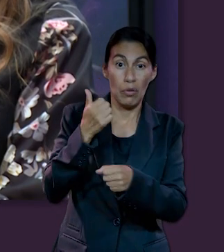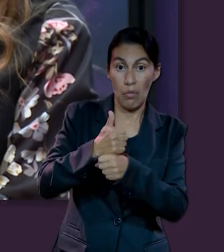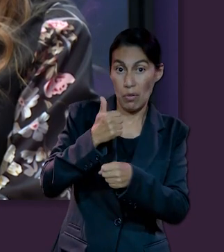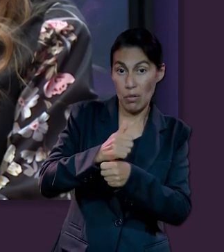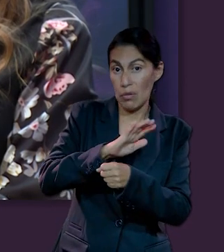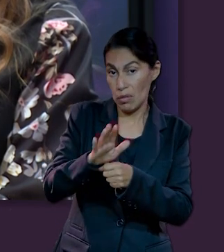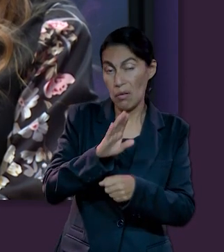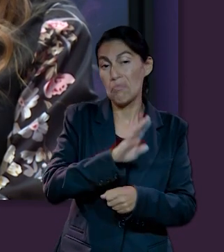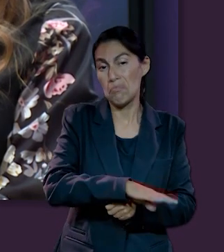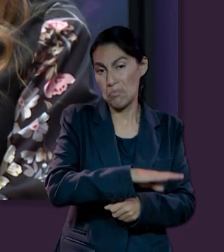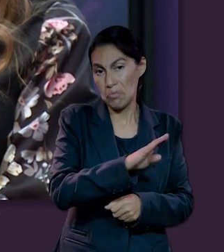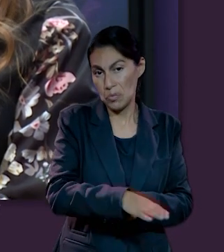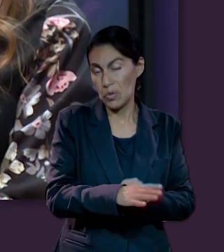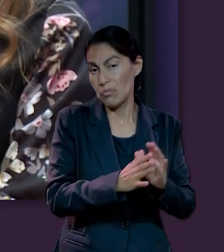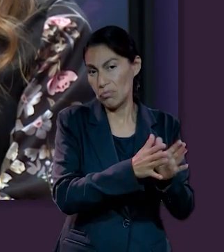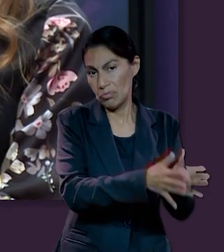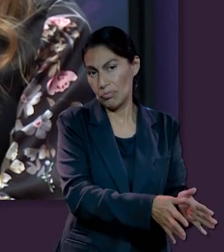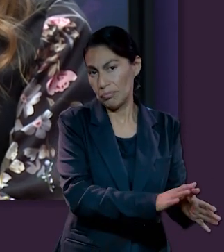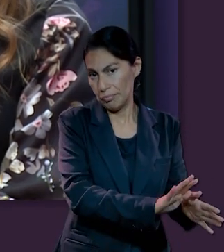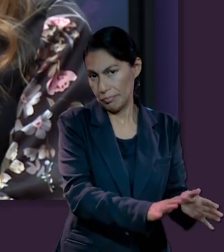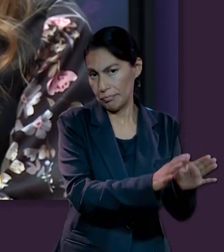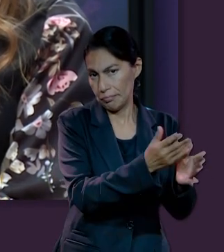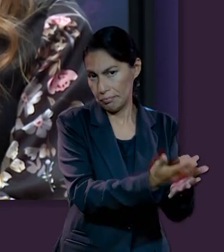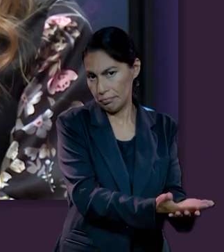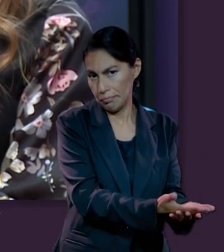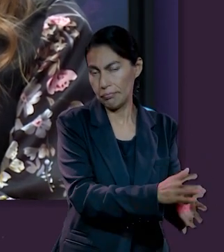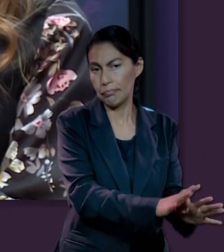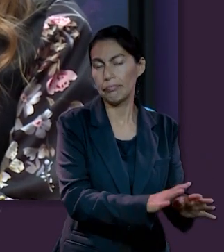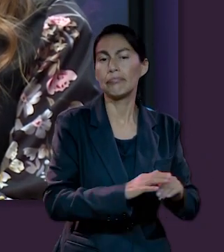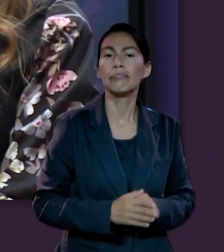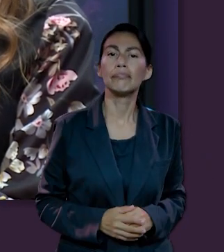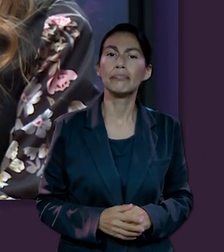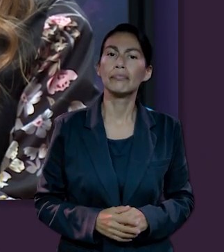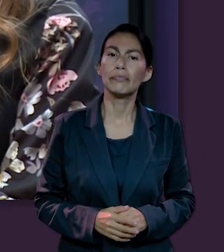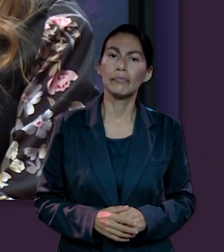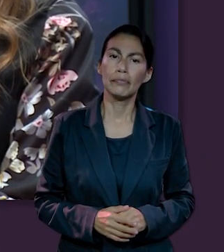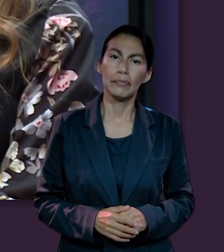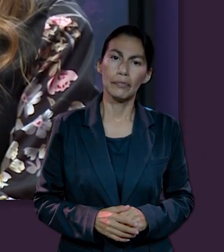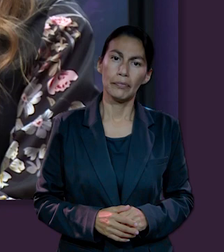descansando, ya están durmiendo. Otra idea es que